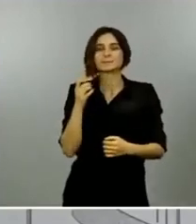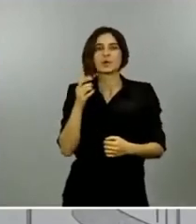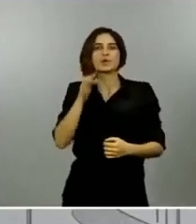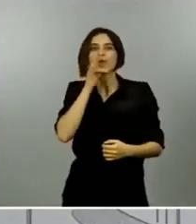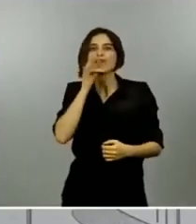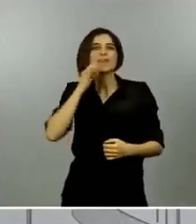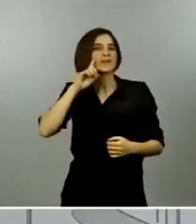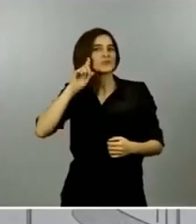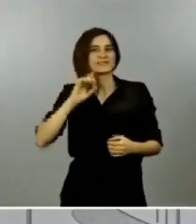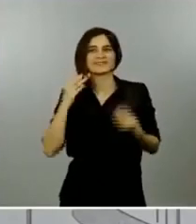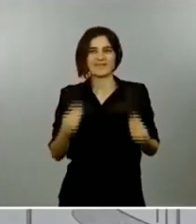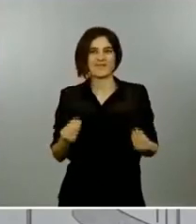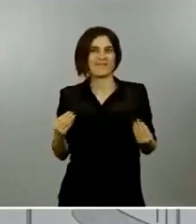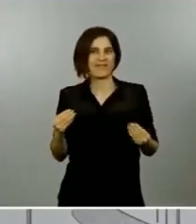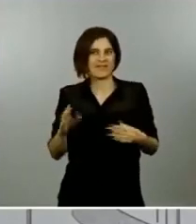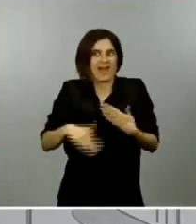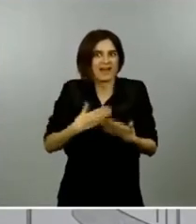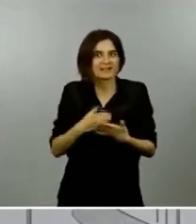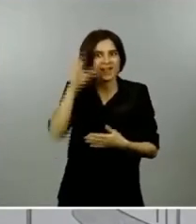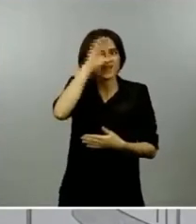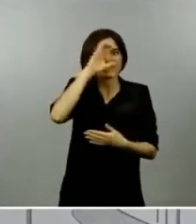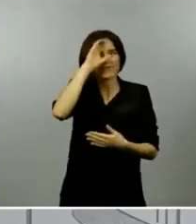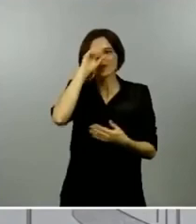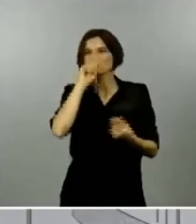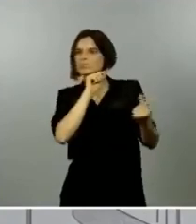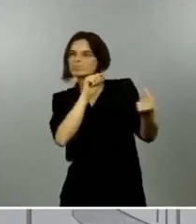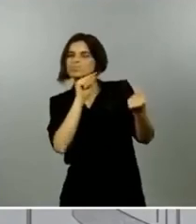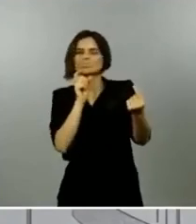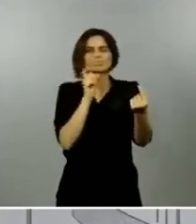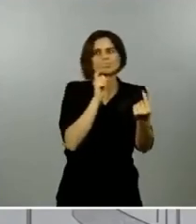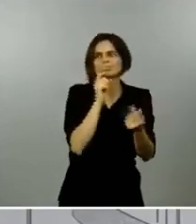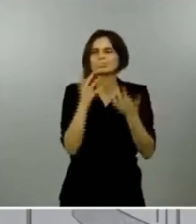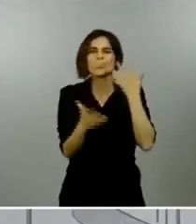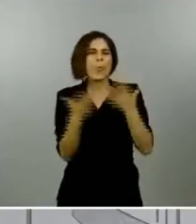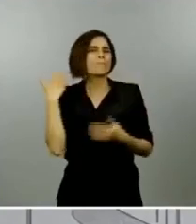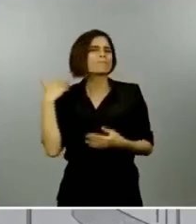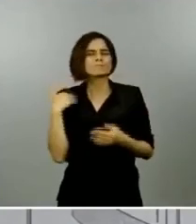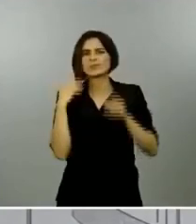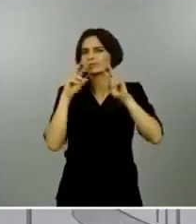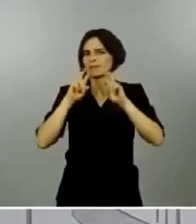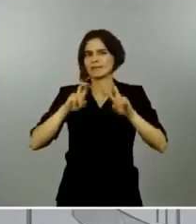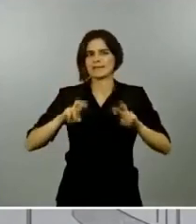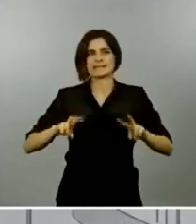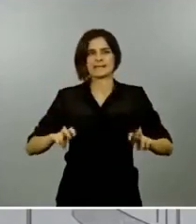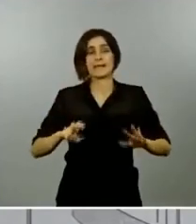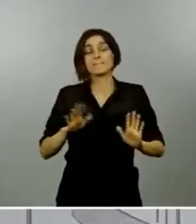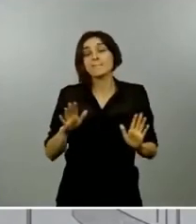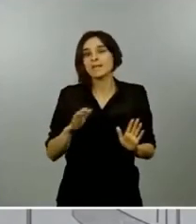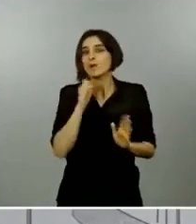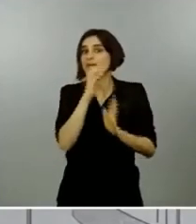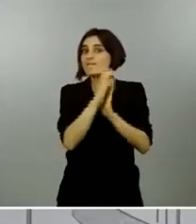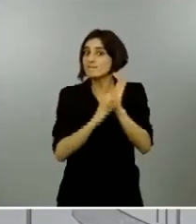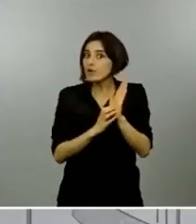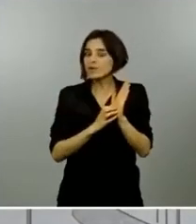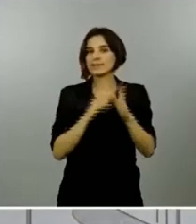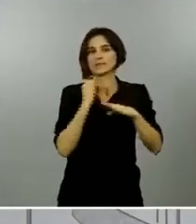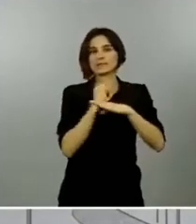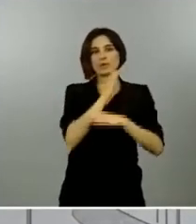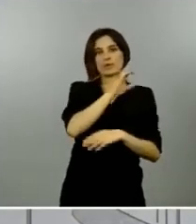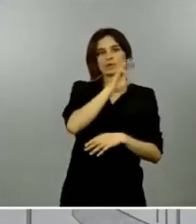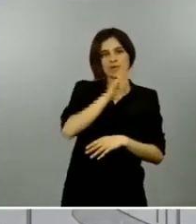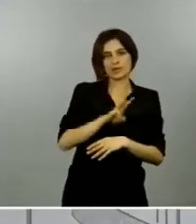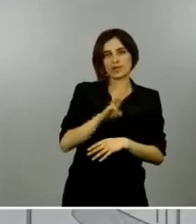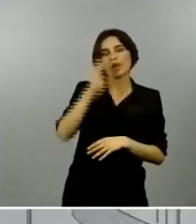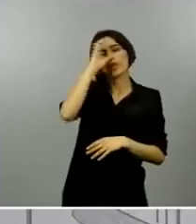exactamente su profundidad pero en todo caso ese es el informe que algunos científicos han planteado desde el Instituto Carlos III e